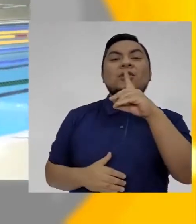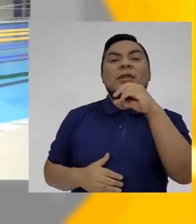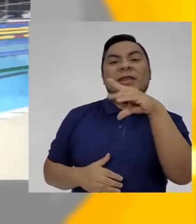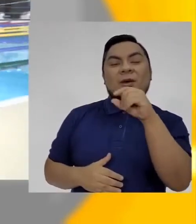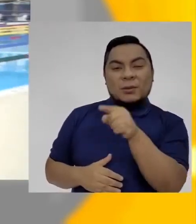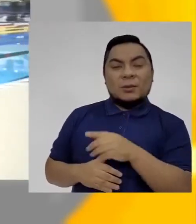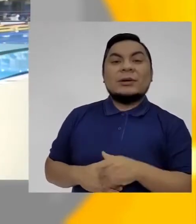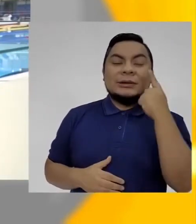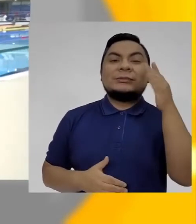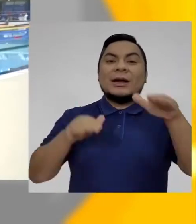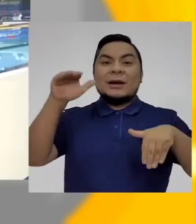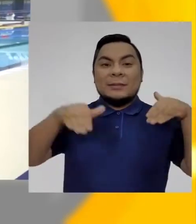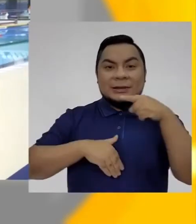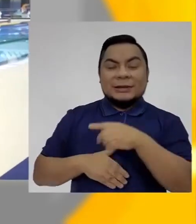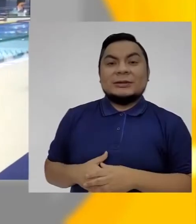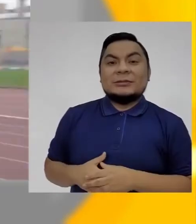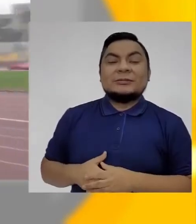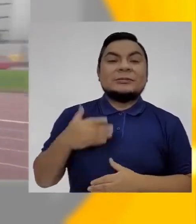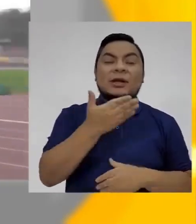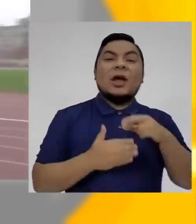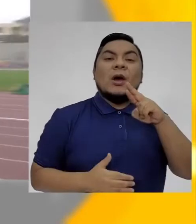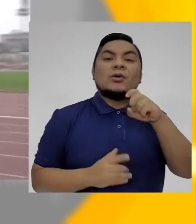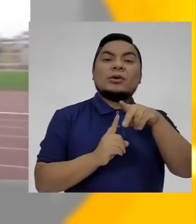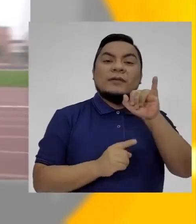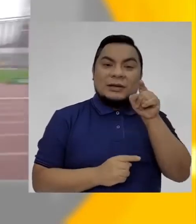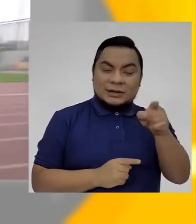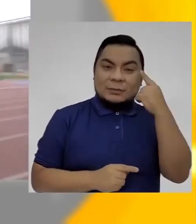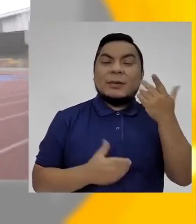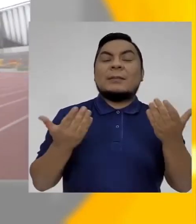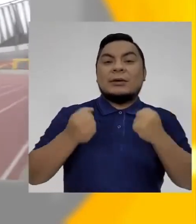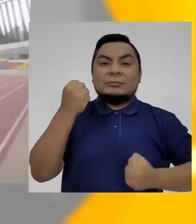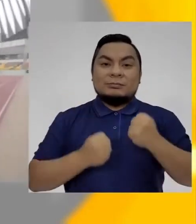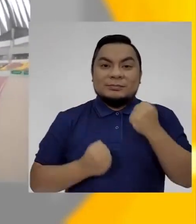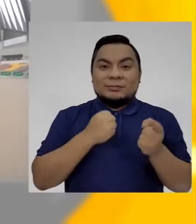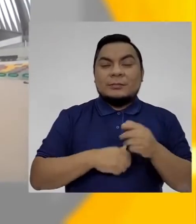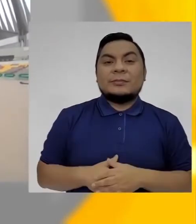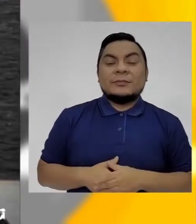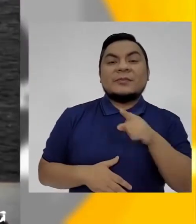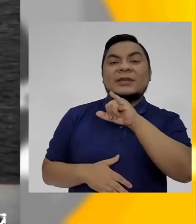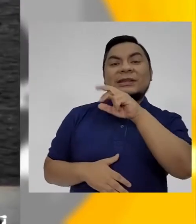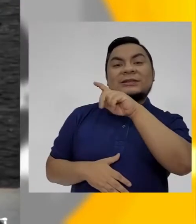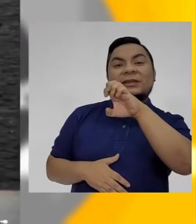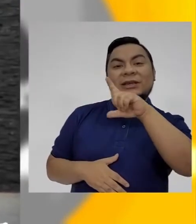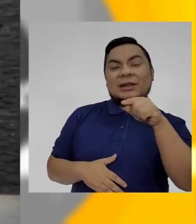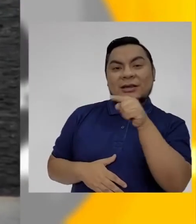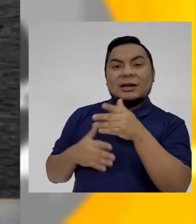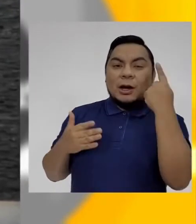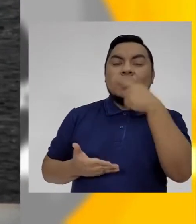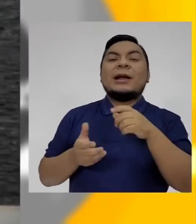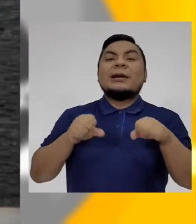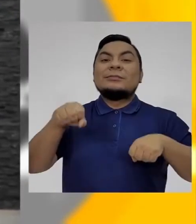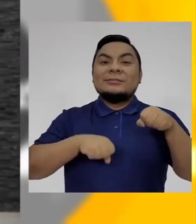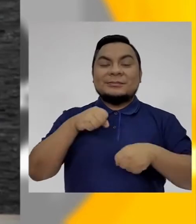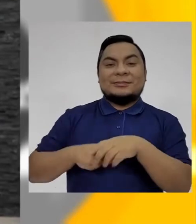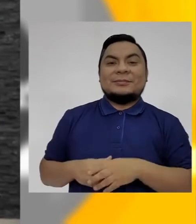Rodrigo Santillán para natación Rosville Guillén para atletismo Israel Hilario